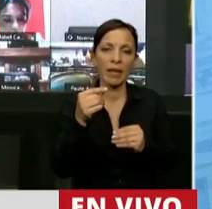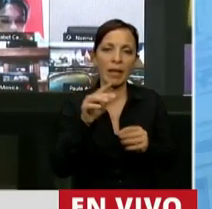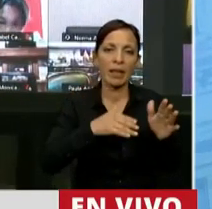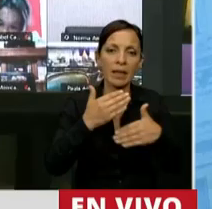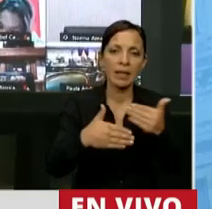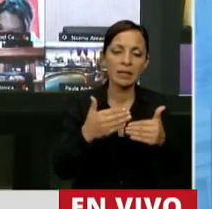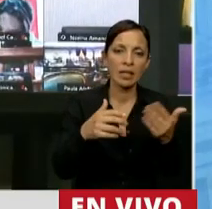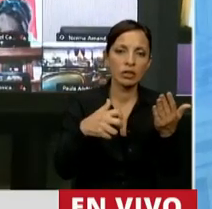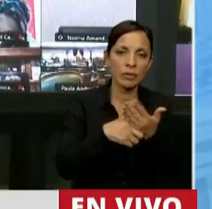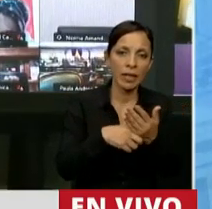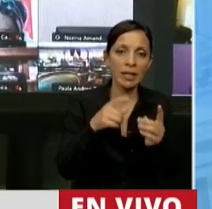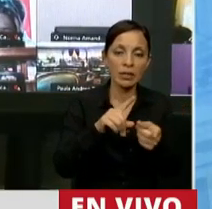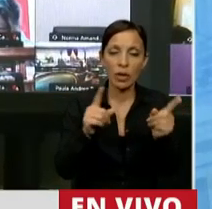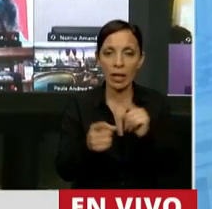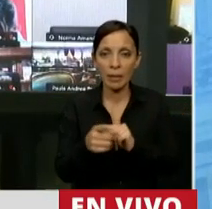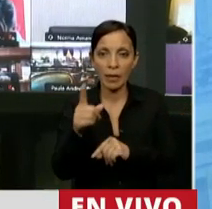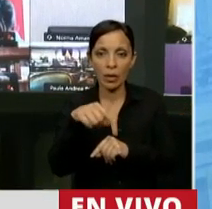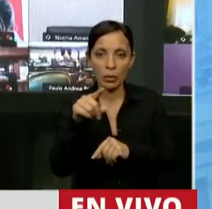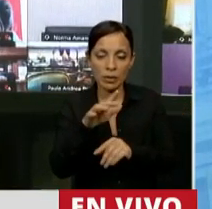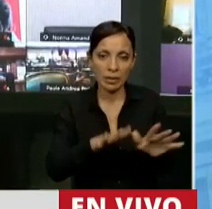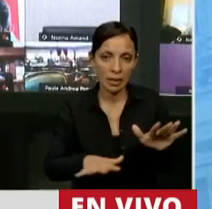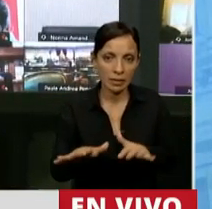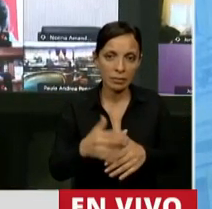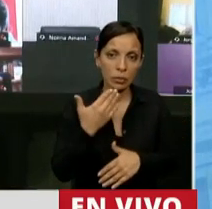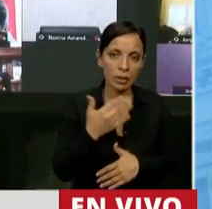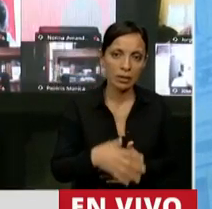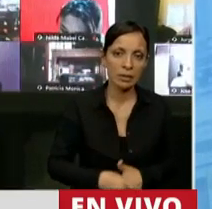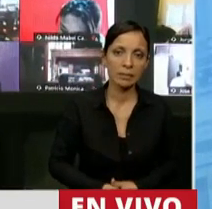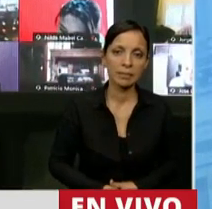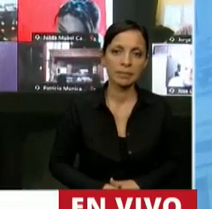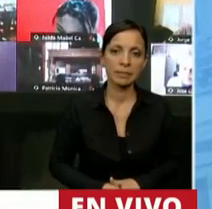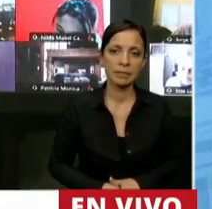Y eso es lo contrario de lo que ustedes están haciendo, señor Presidente. Muchas gracias.